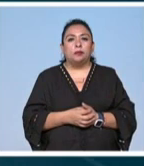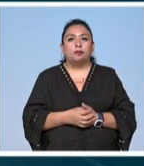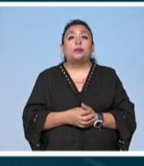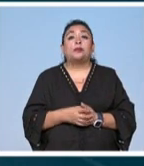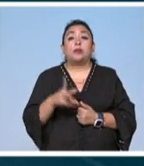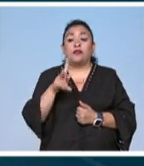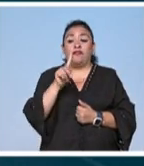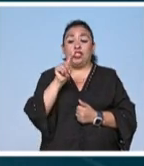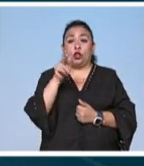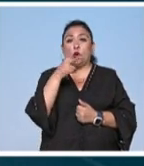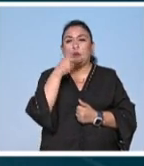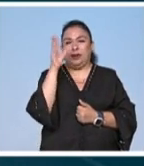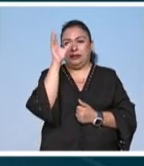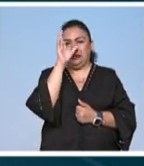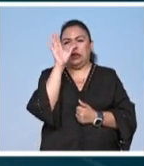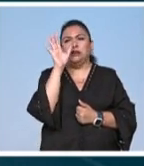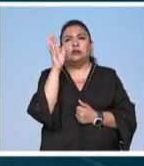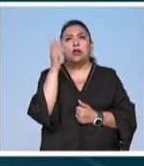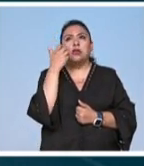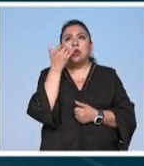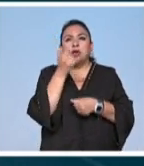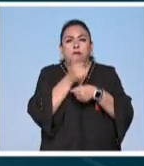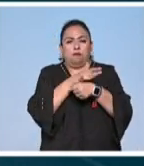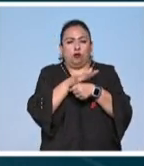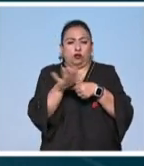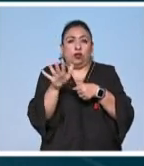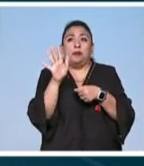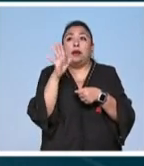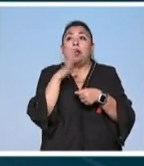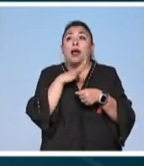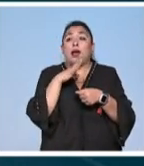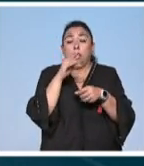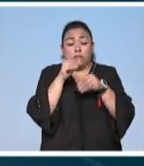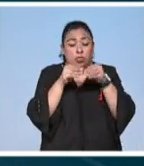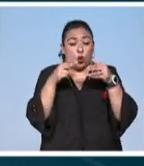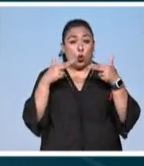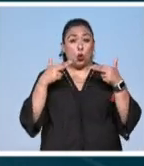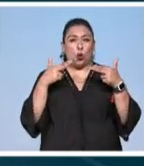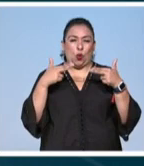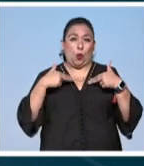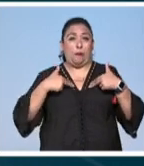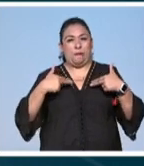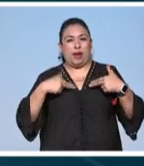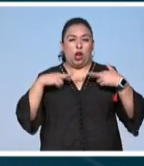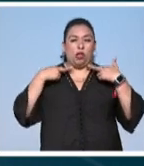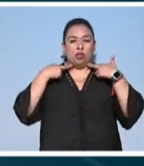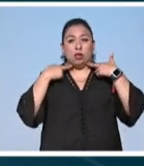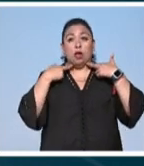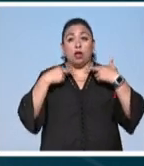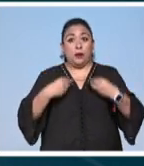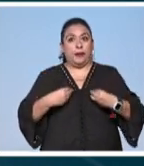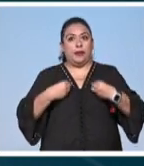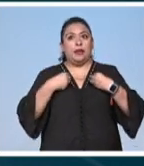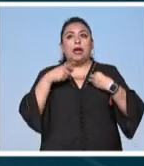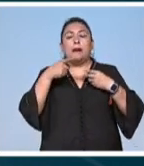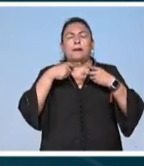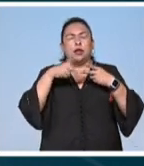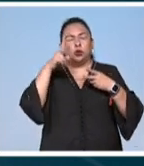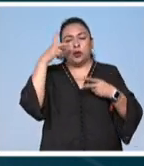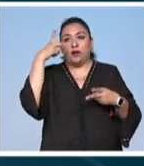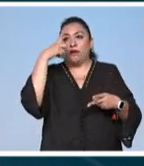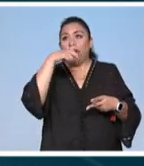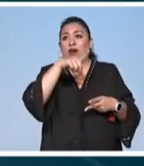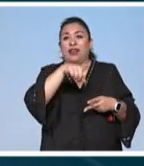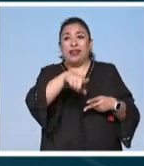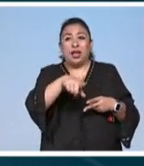víctor es un científico y se ha propuesto lo imposible construir un humanoide y darle vida este no será más que el inicio de una pesadilla pues